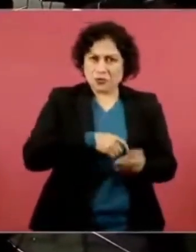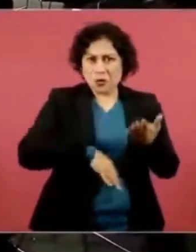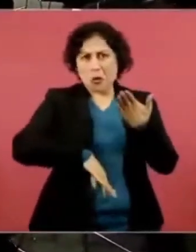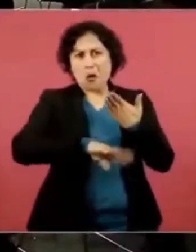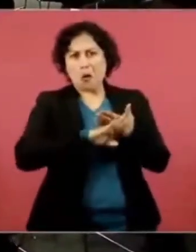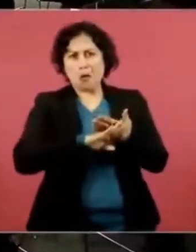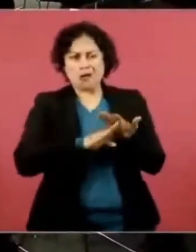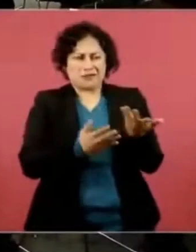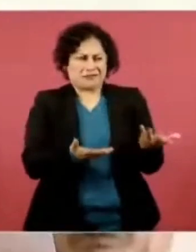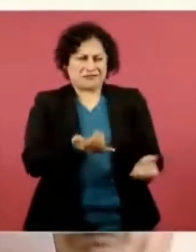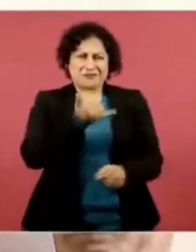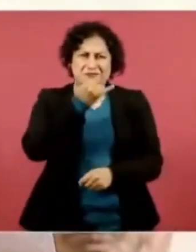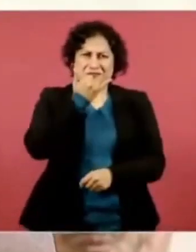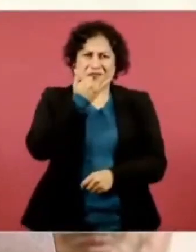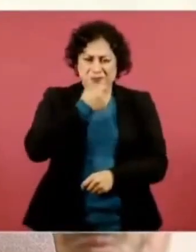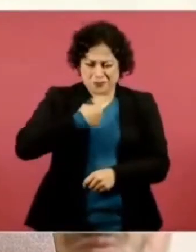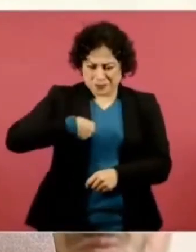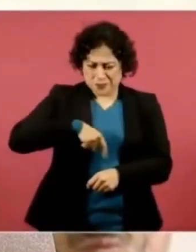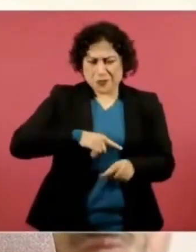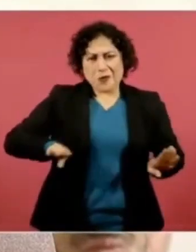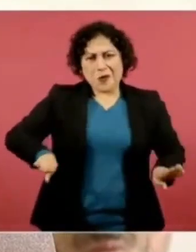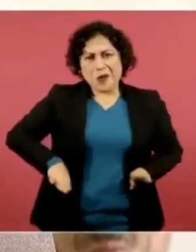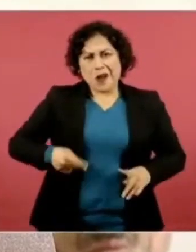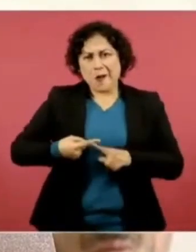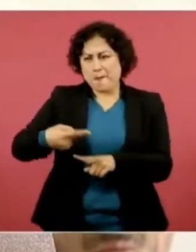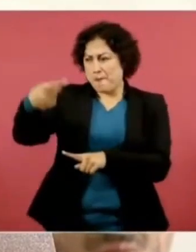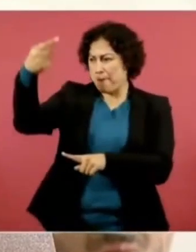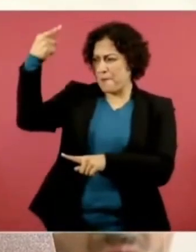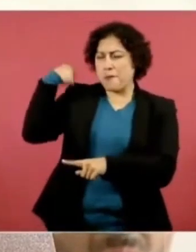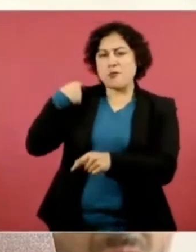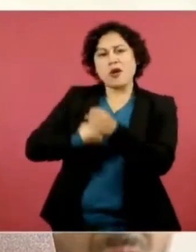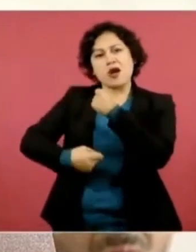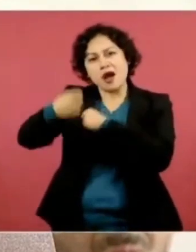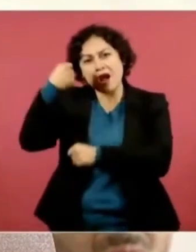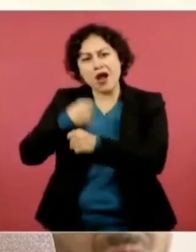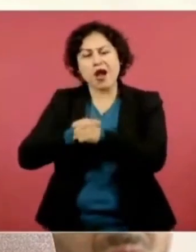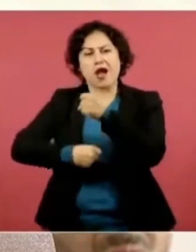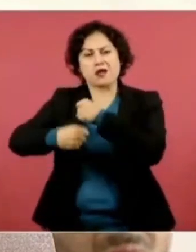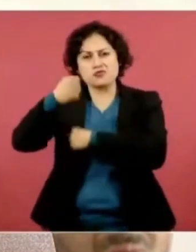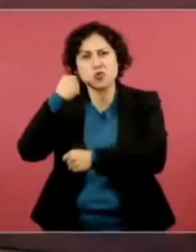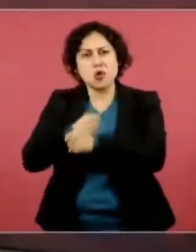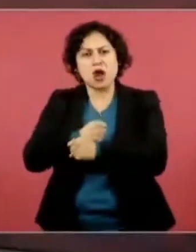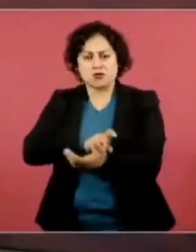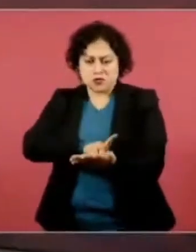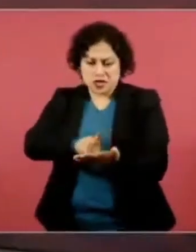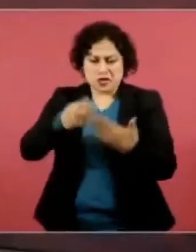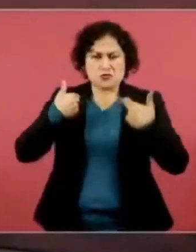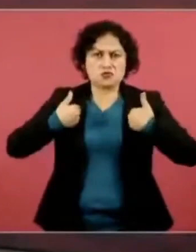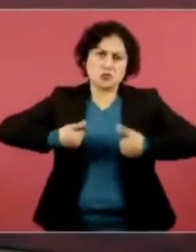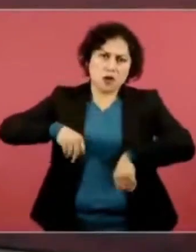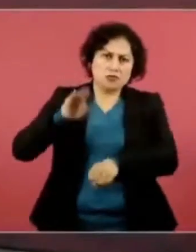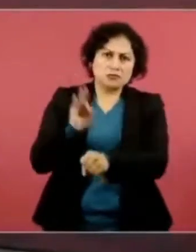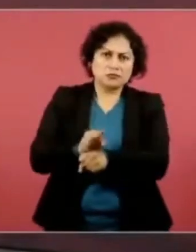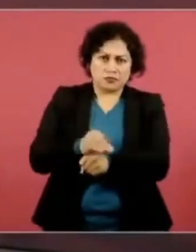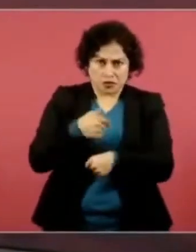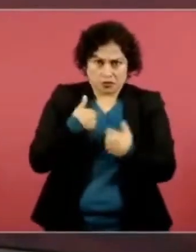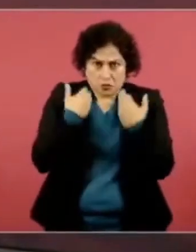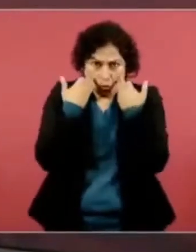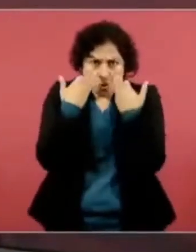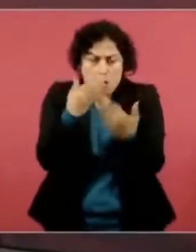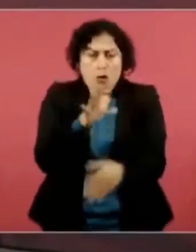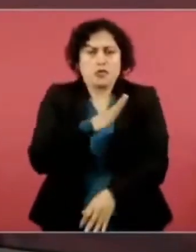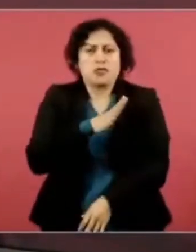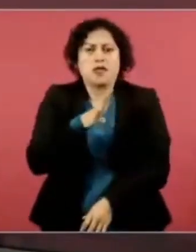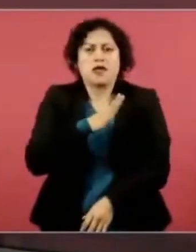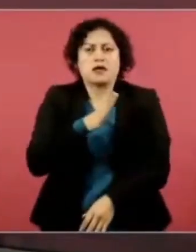Que venimos de defender los derechos humanos. Lo puedo probar, todavía ni existía la Comisión de Derechos Humanos,